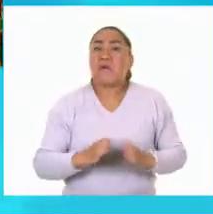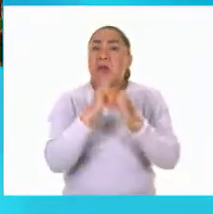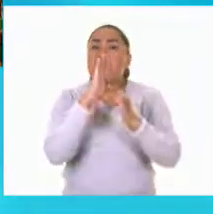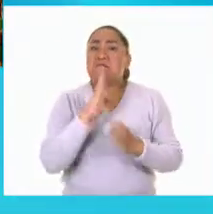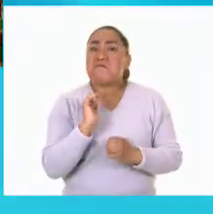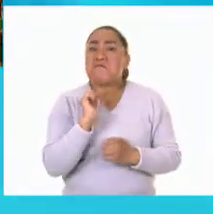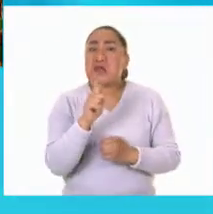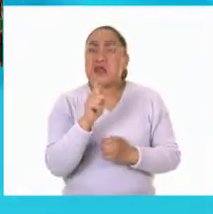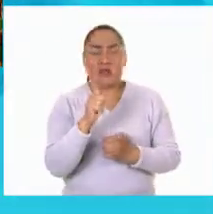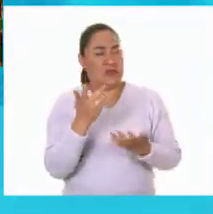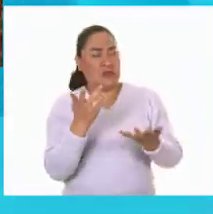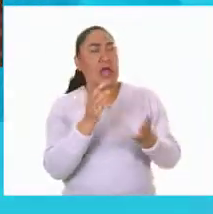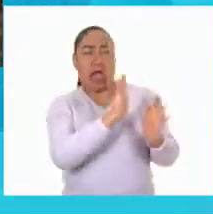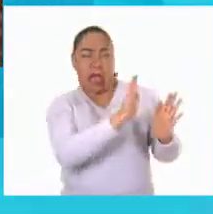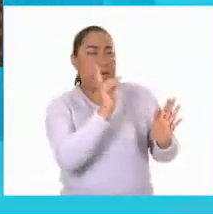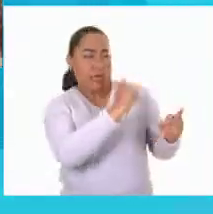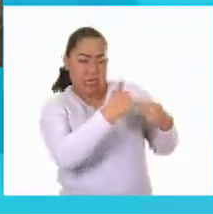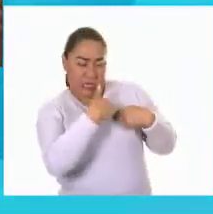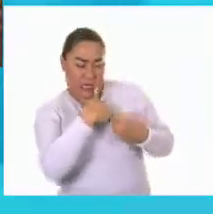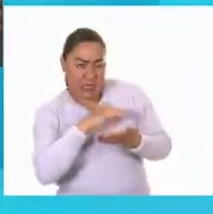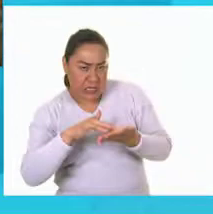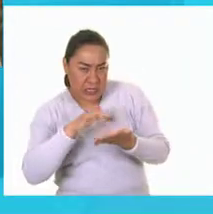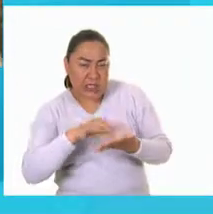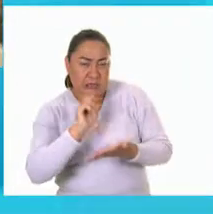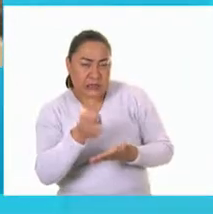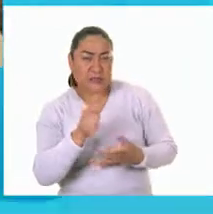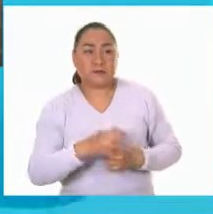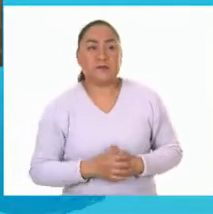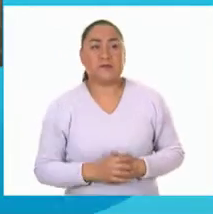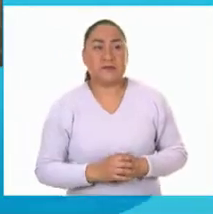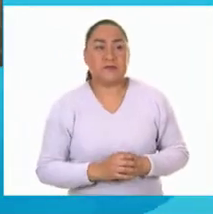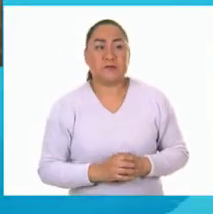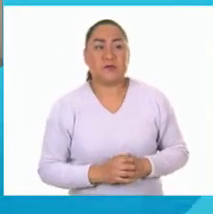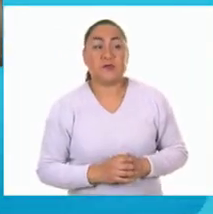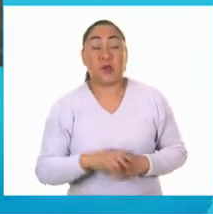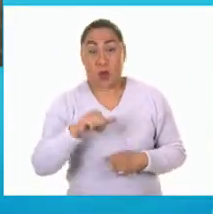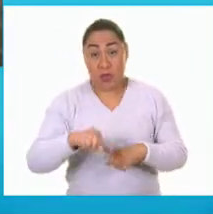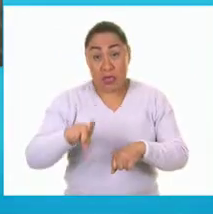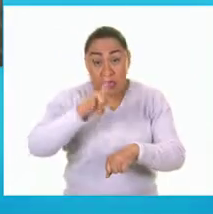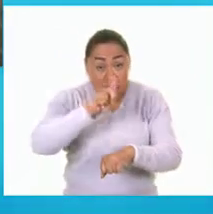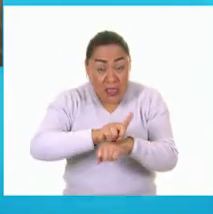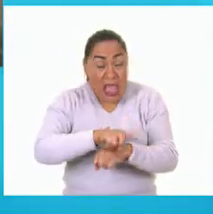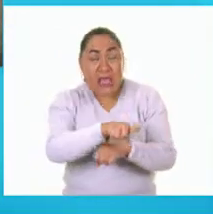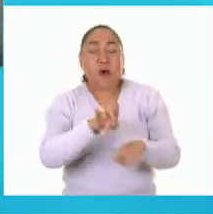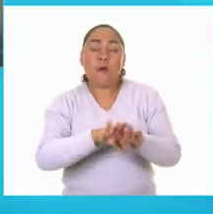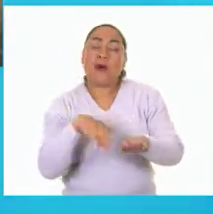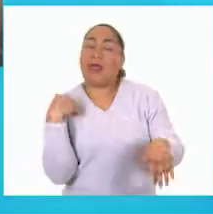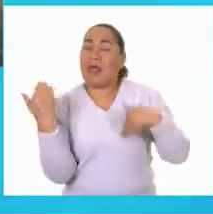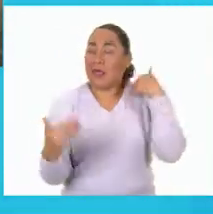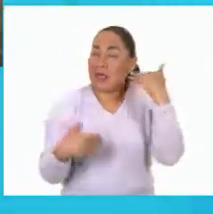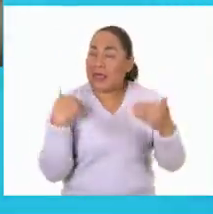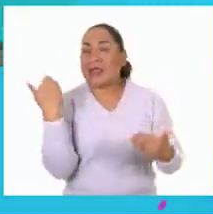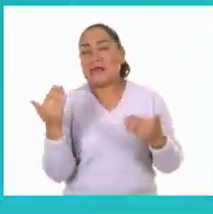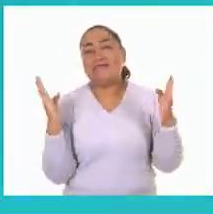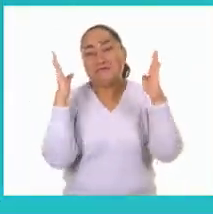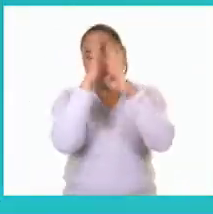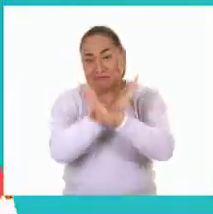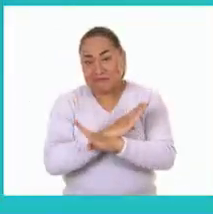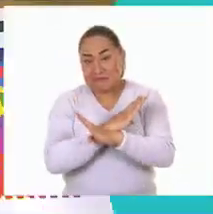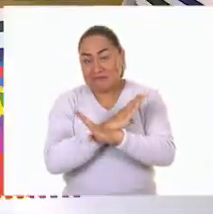¡Uy! Vamos a ver qué dice el mío. A ver. Sí. En este día todo será diversión y alegría.